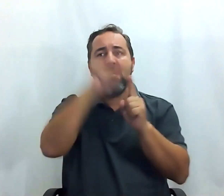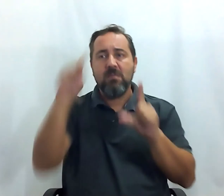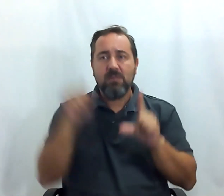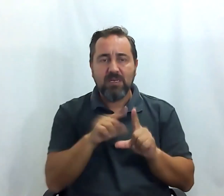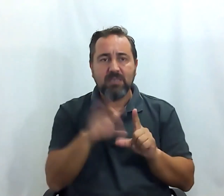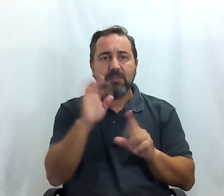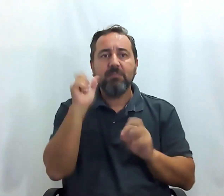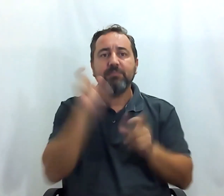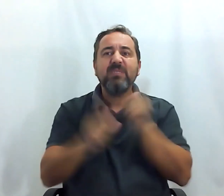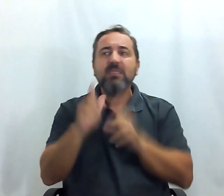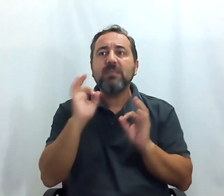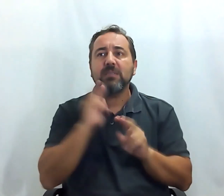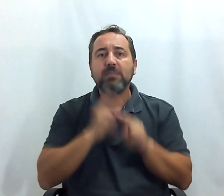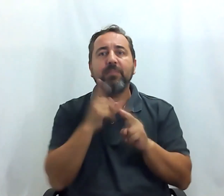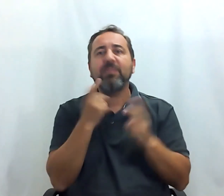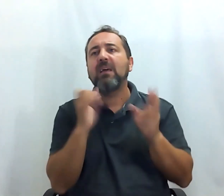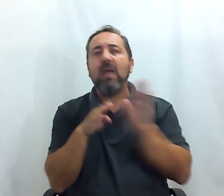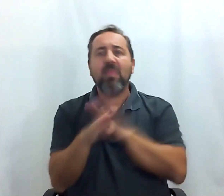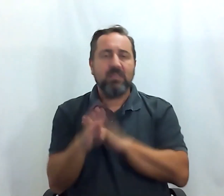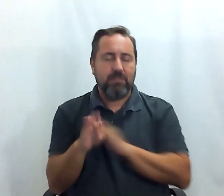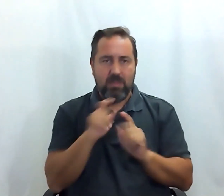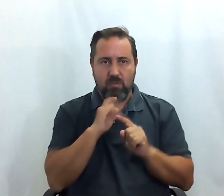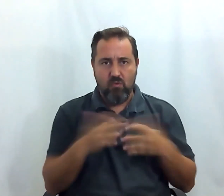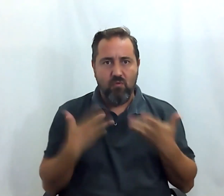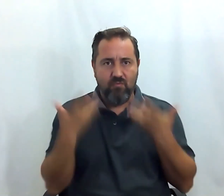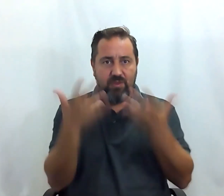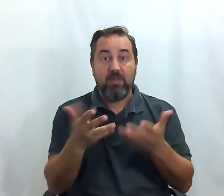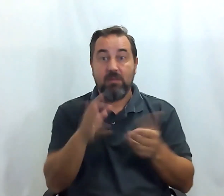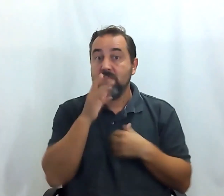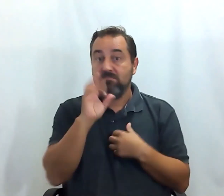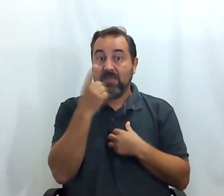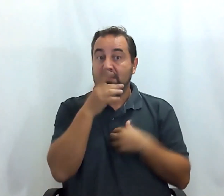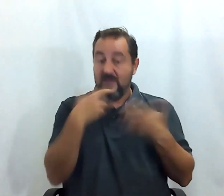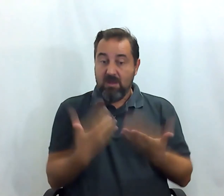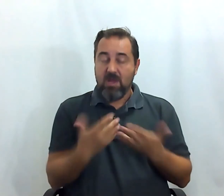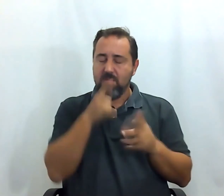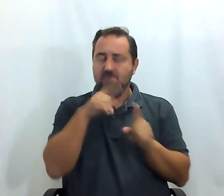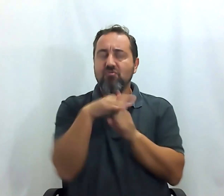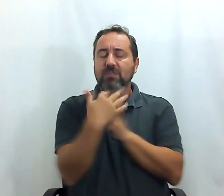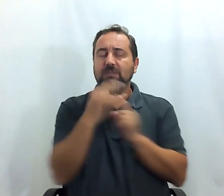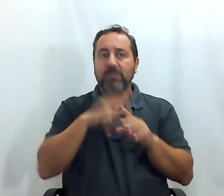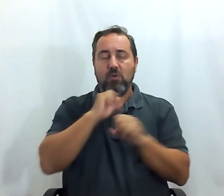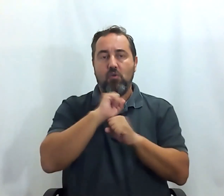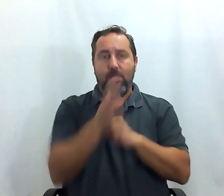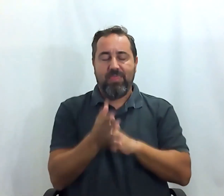viajeros con necesidades de accesibilidad. Y sobre todo ahora después del contexto COVID-19.